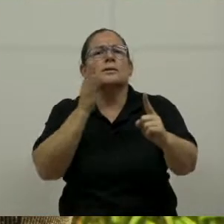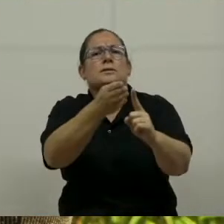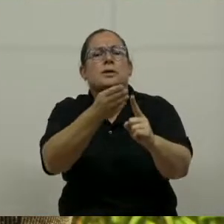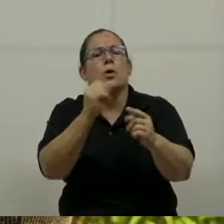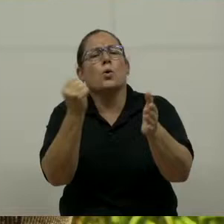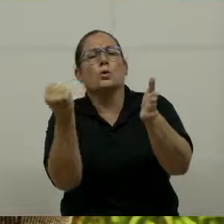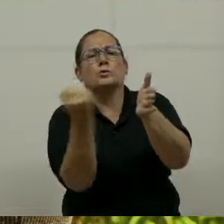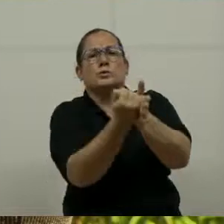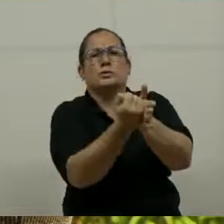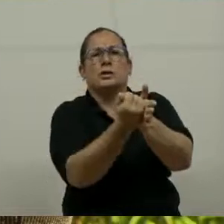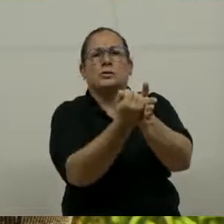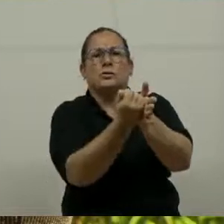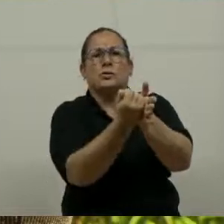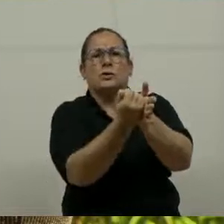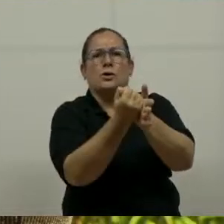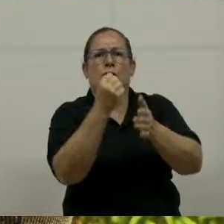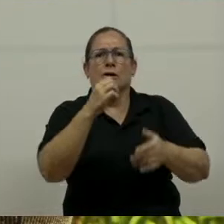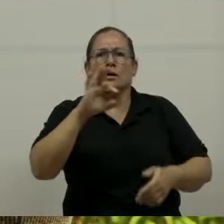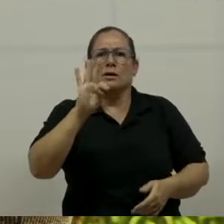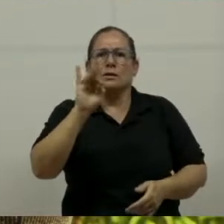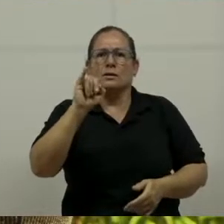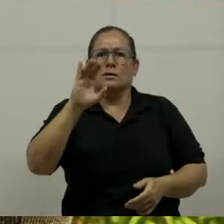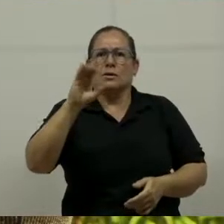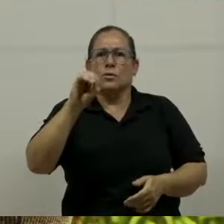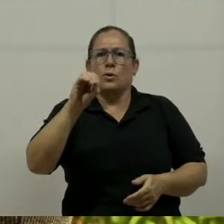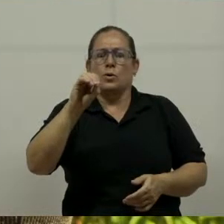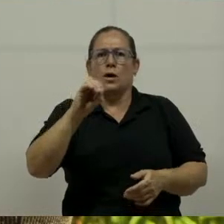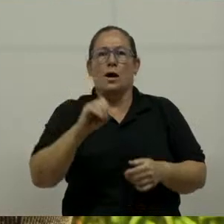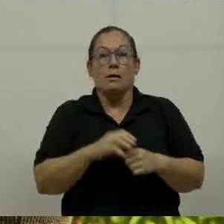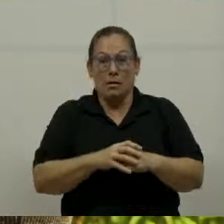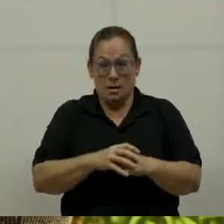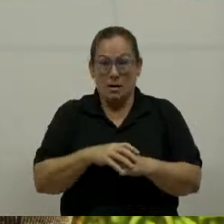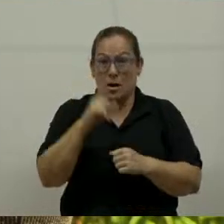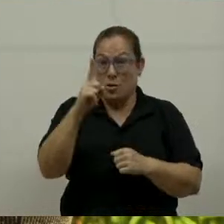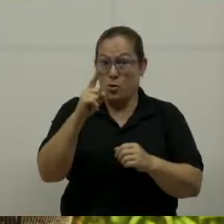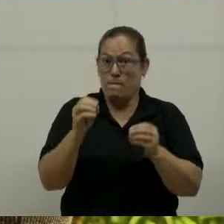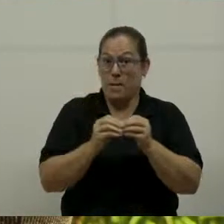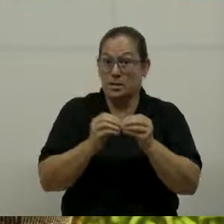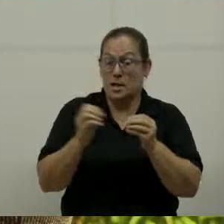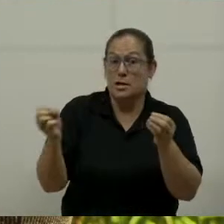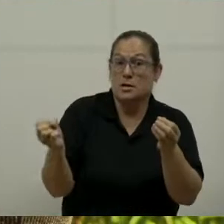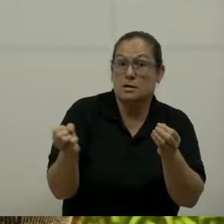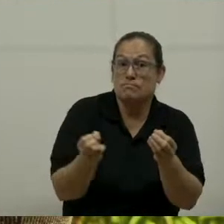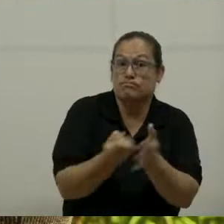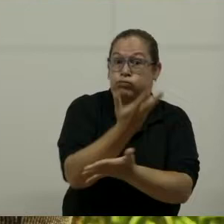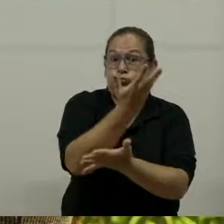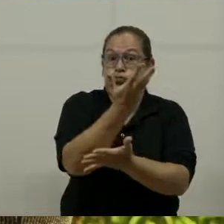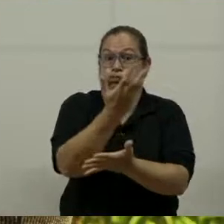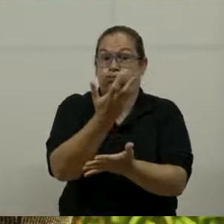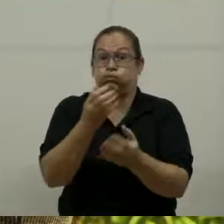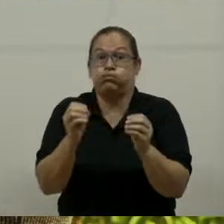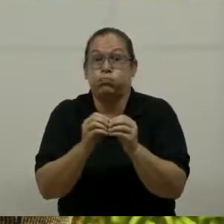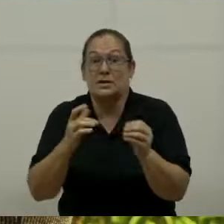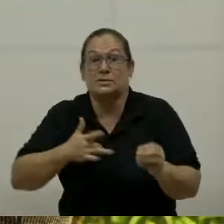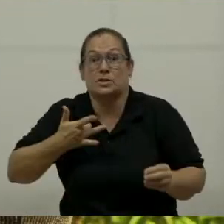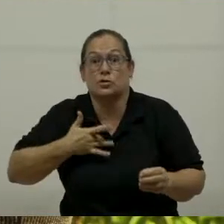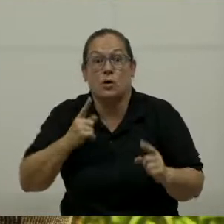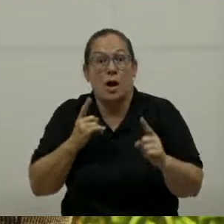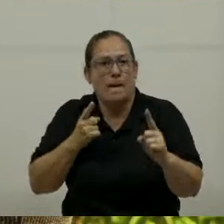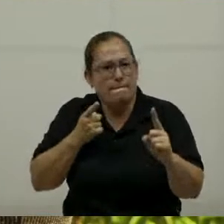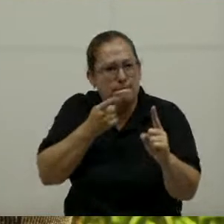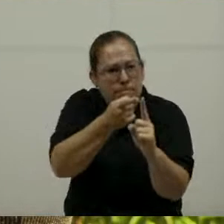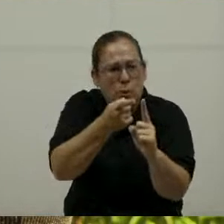¿Y por qué esto? Porque contamos con una oferta turística innovadora, sensorial, regenerativa, con propósito. Y